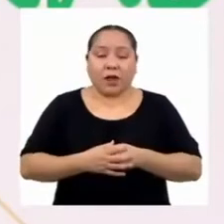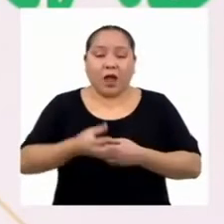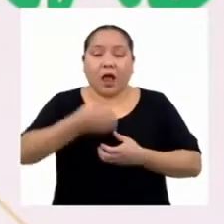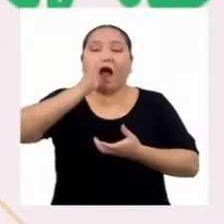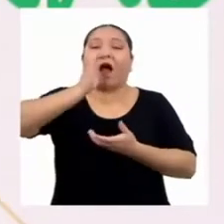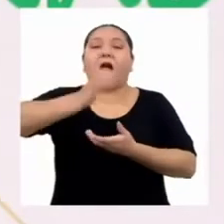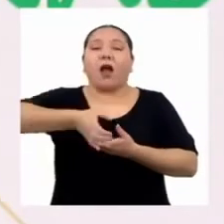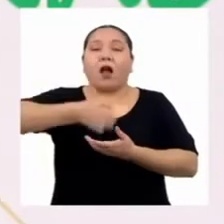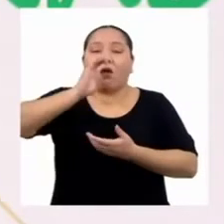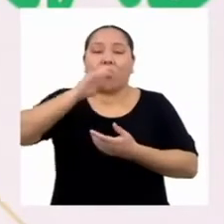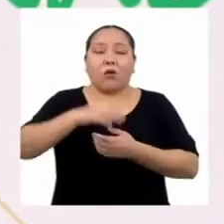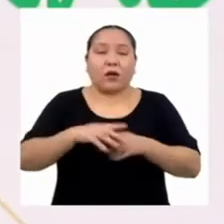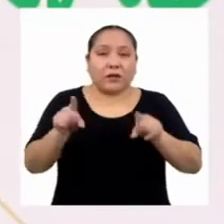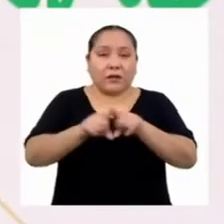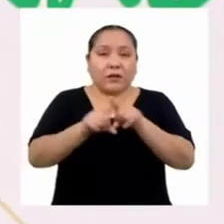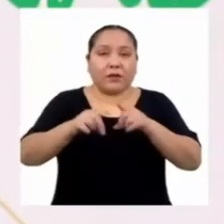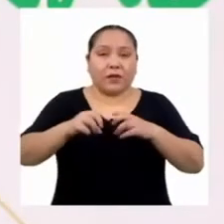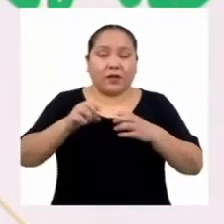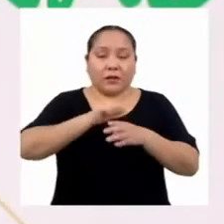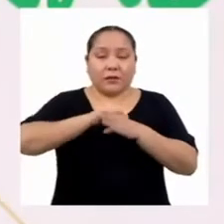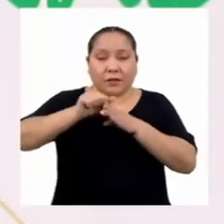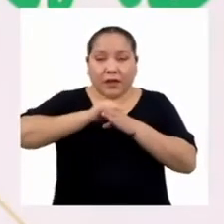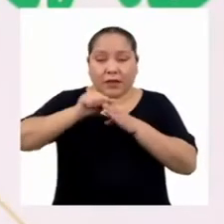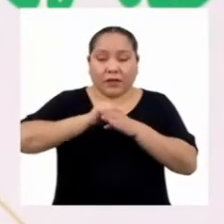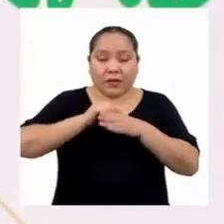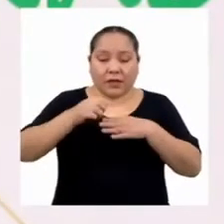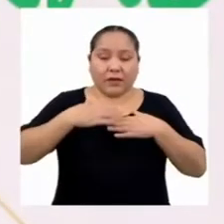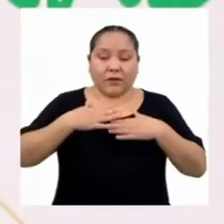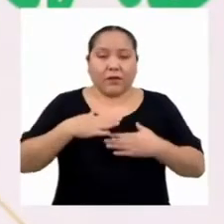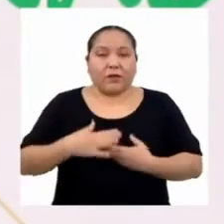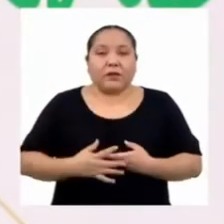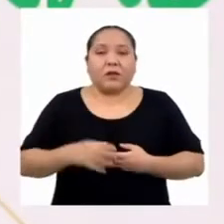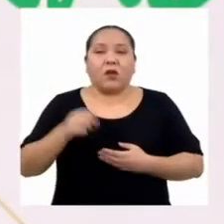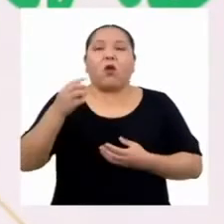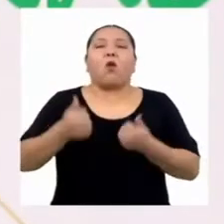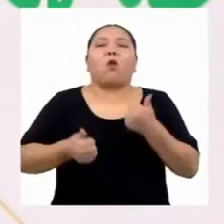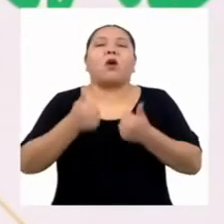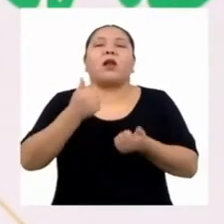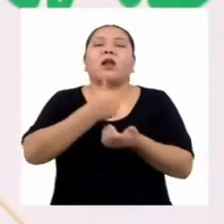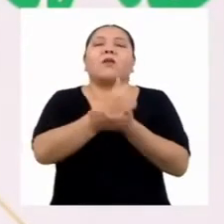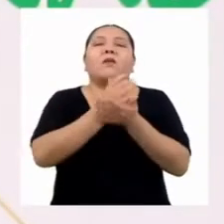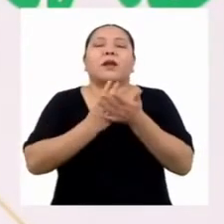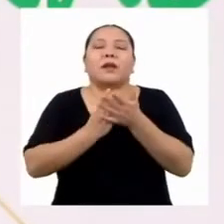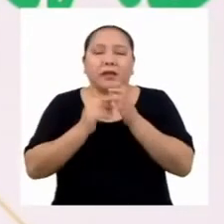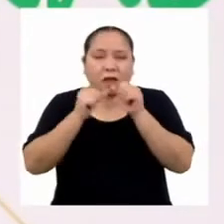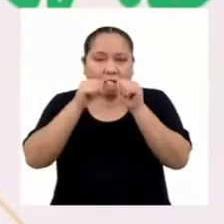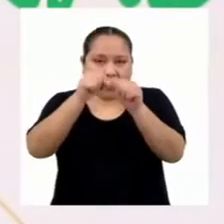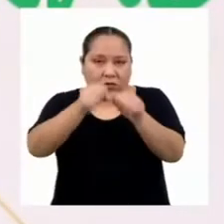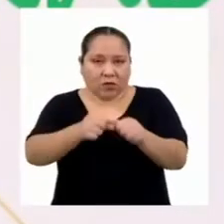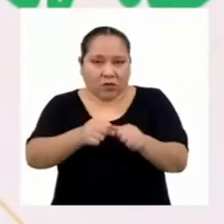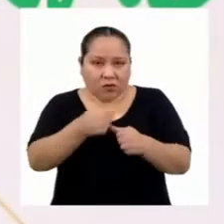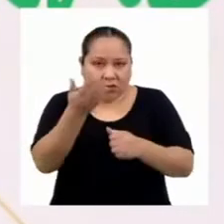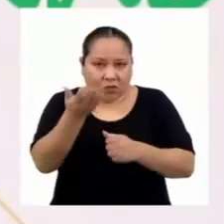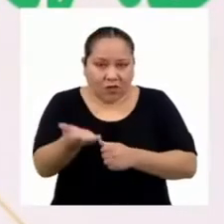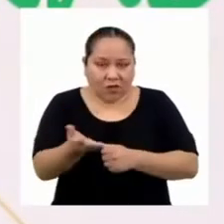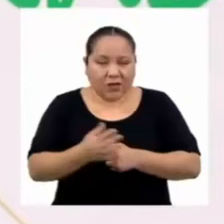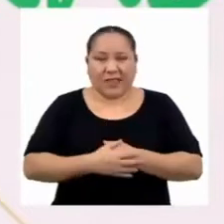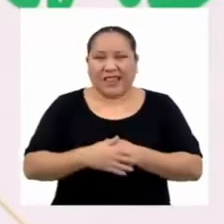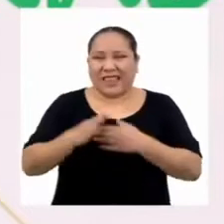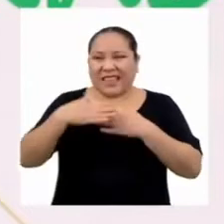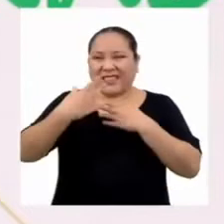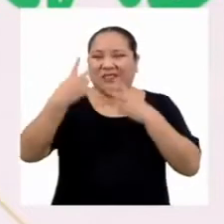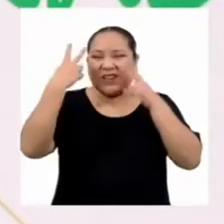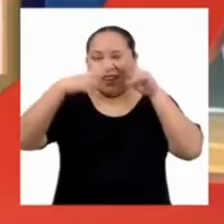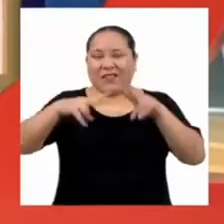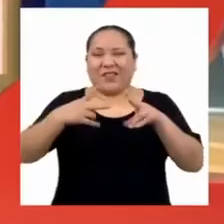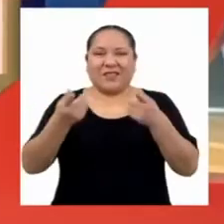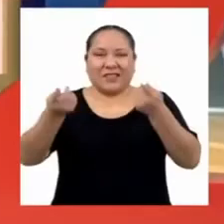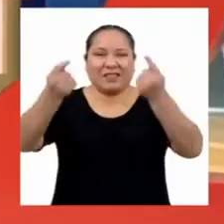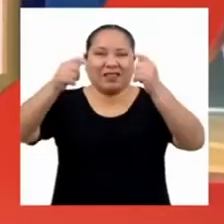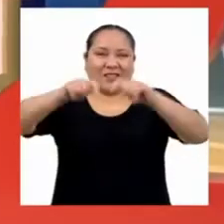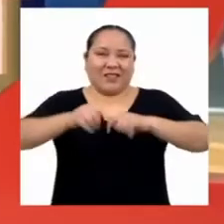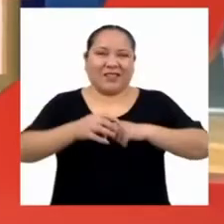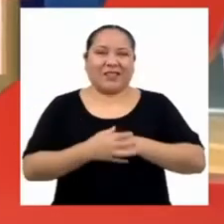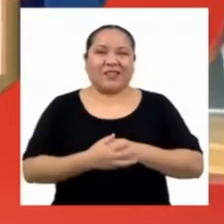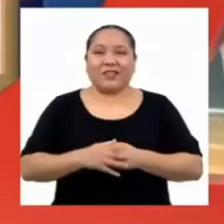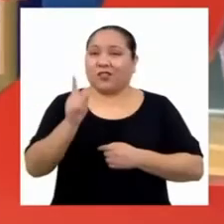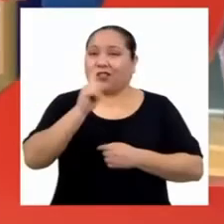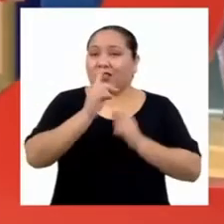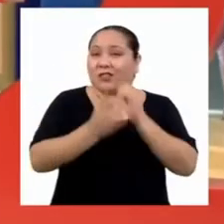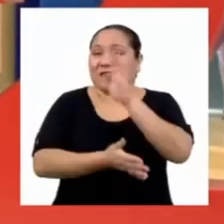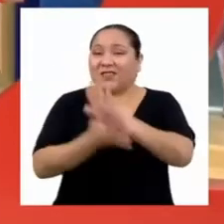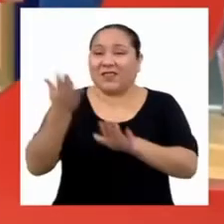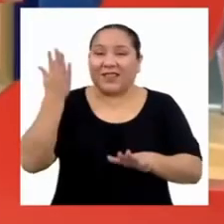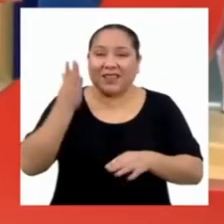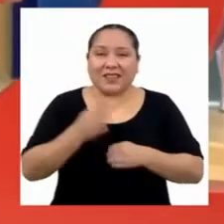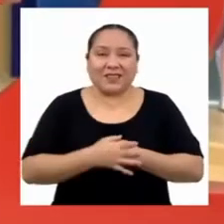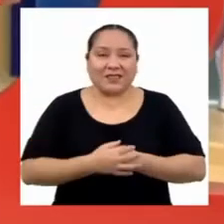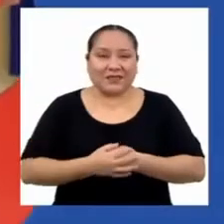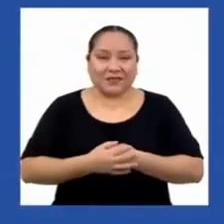físico, ¿cuál es el paso que sigue en nuestro programa de hoy? Lo descubriremos después de esta pausa. ¡No se